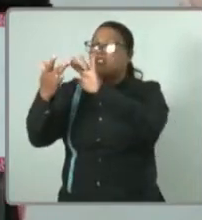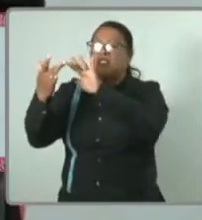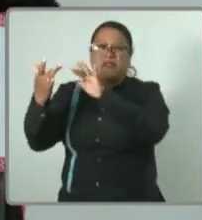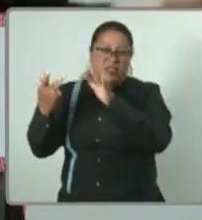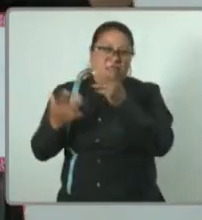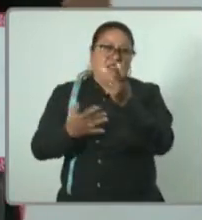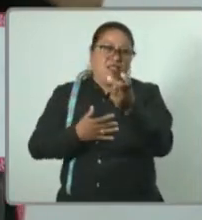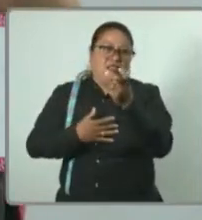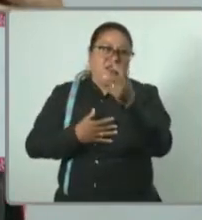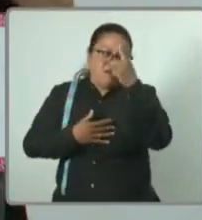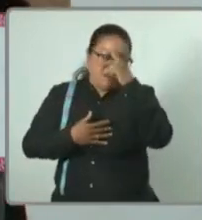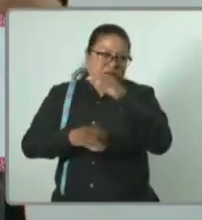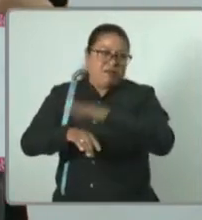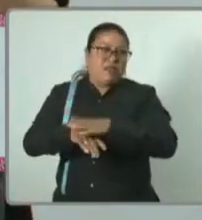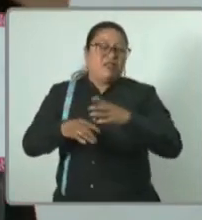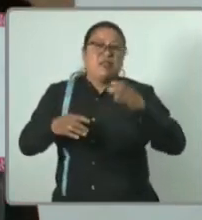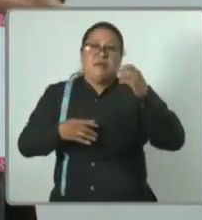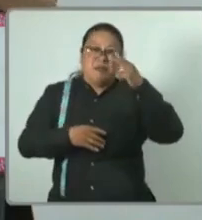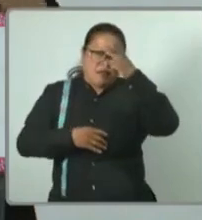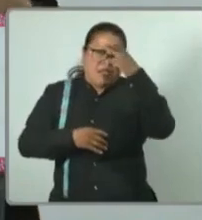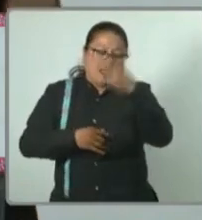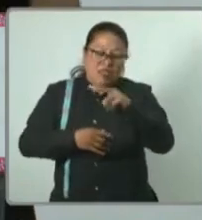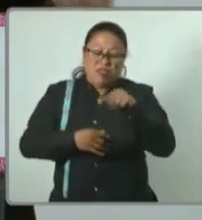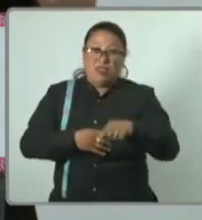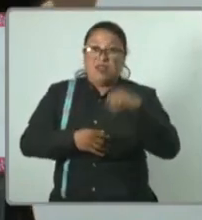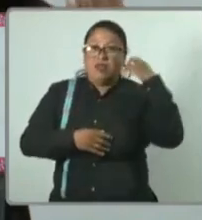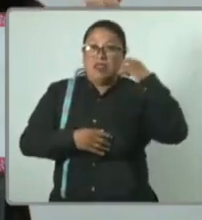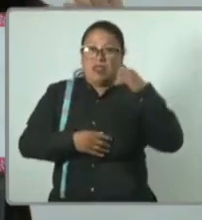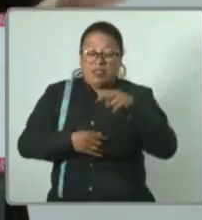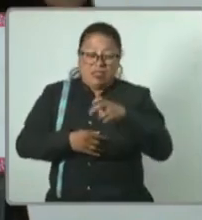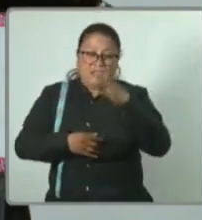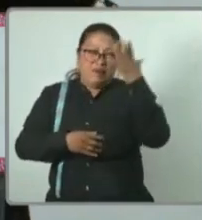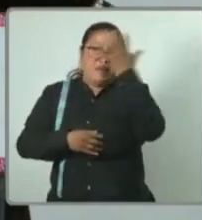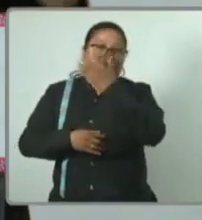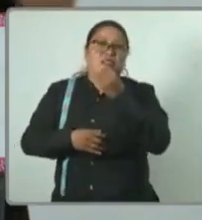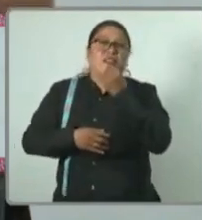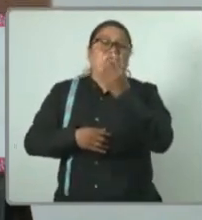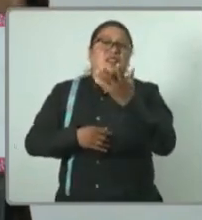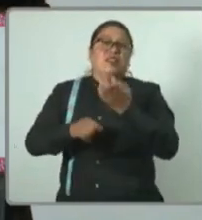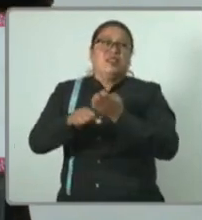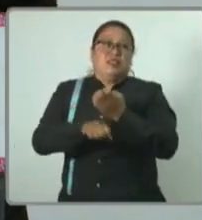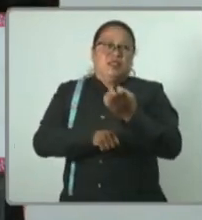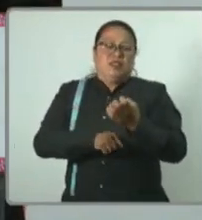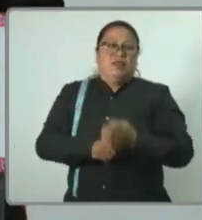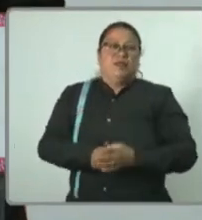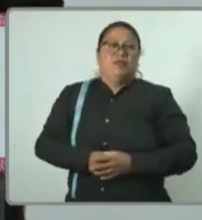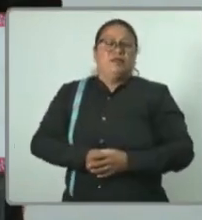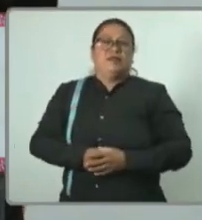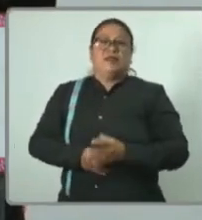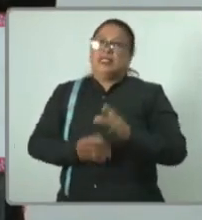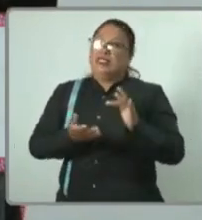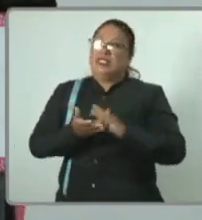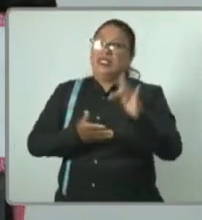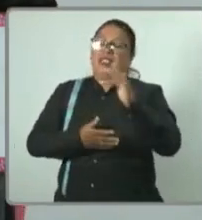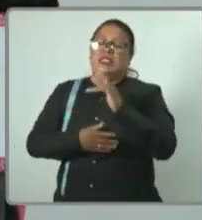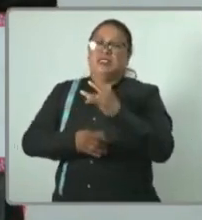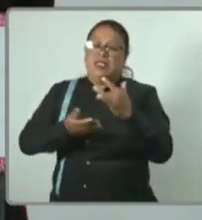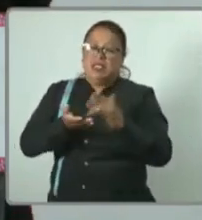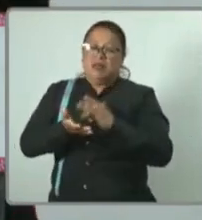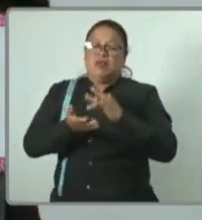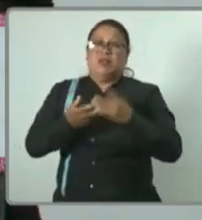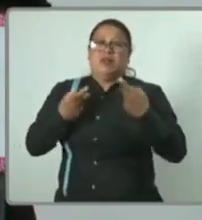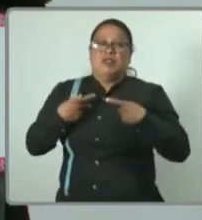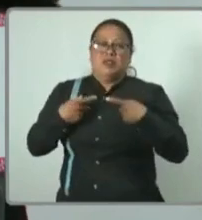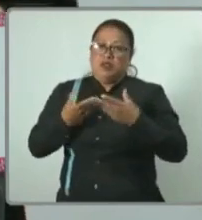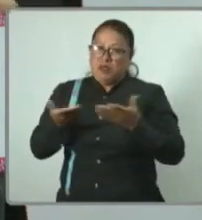poder traer a más mexicanos a Oaxaca y conocer este maravilloso estado. Gracias por el apoyo que la prensa nos ha dado.